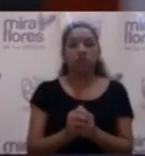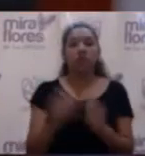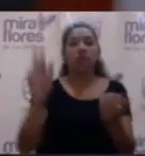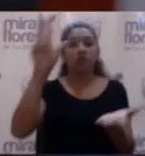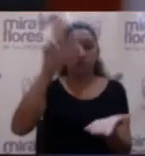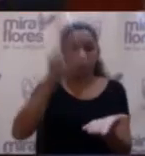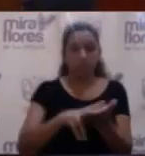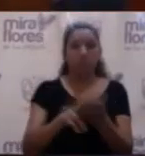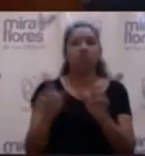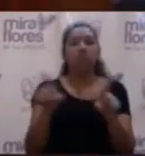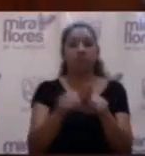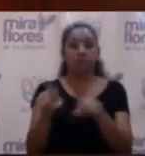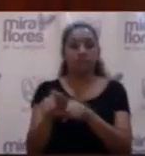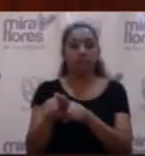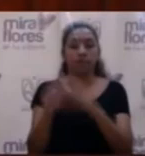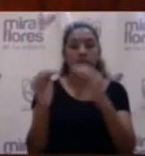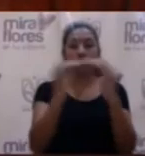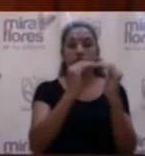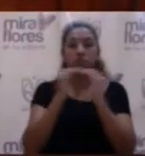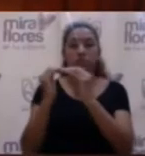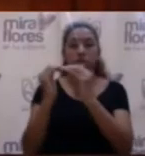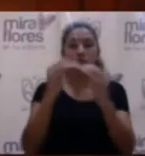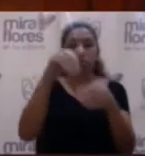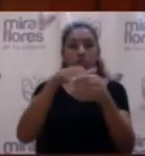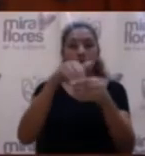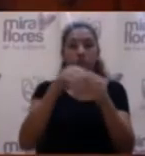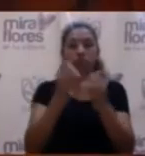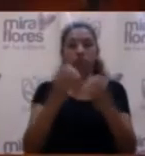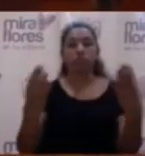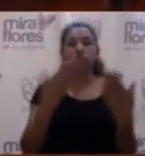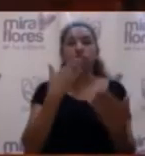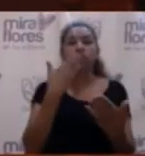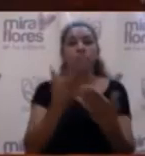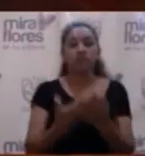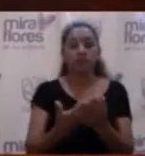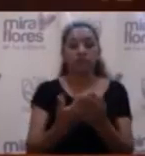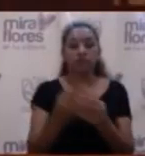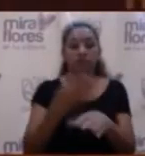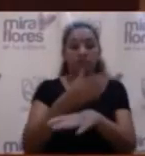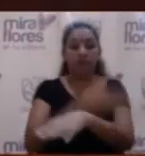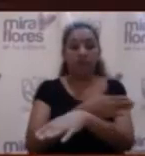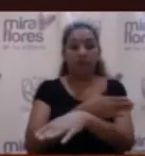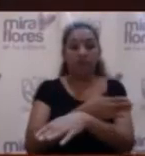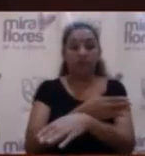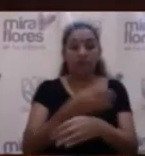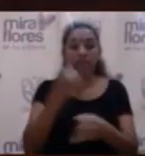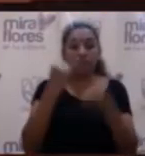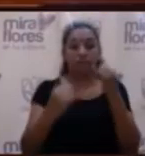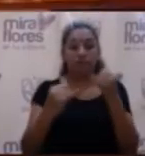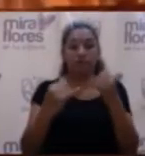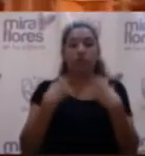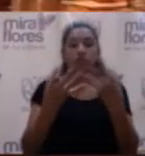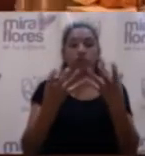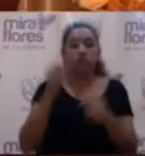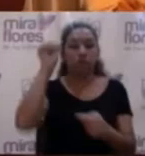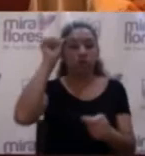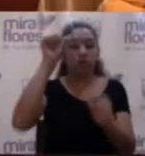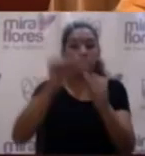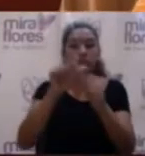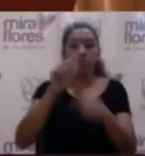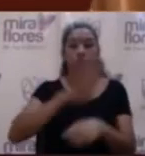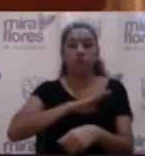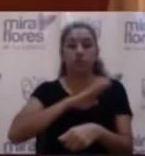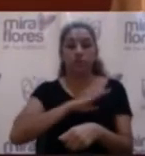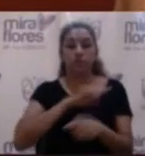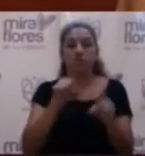también por unanimidad de votos. Muchísimas gracias. Antes de levantar la sesión, les recuerdo que el jueves tenemos una